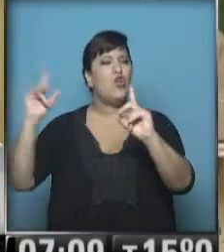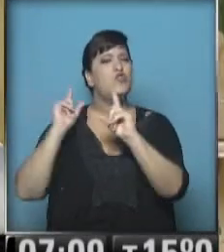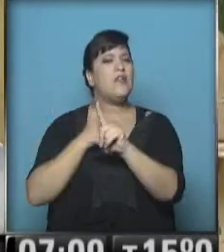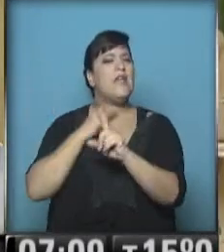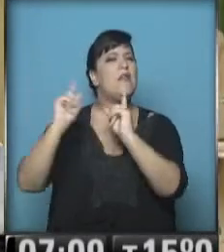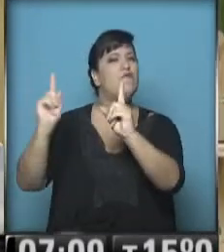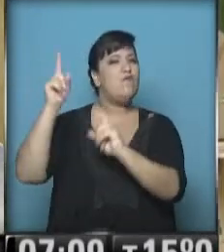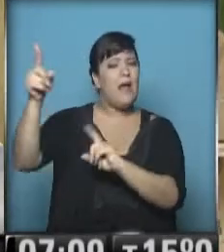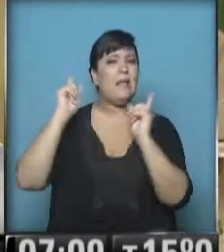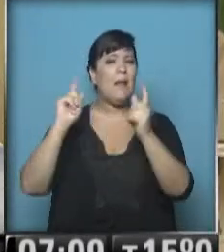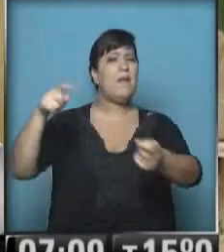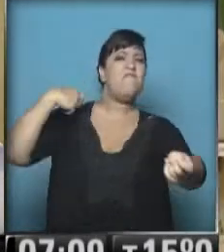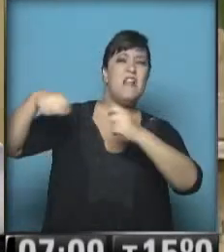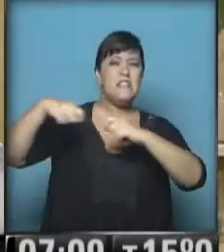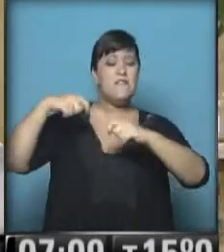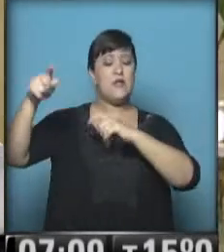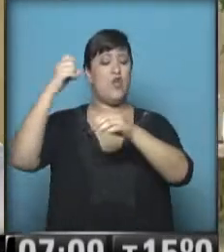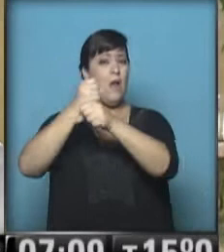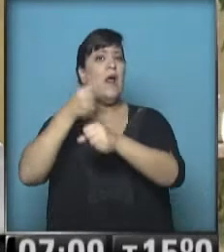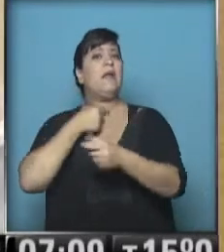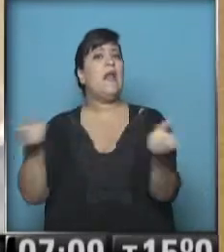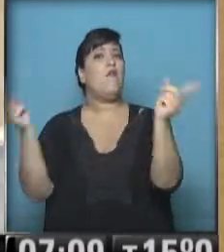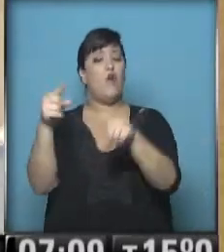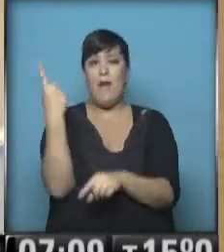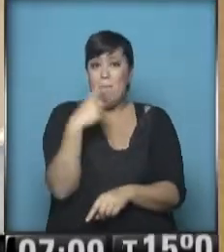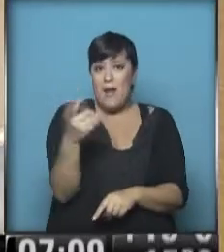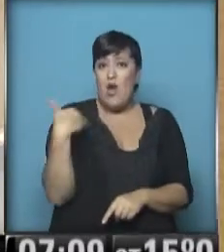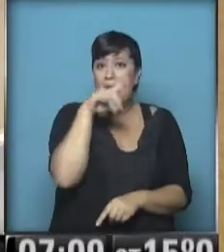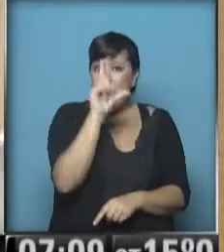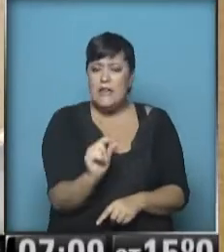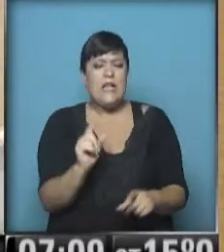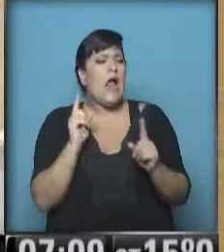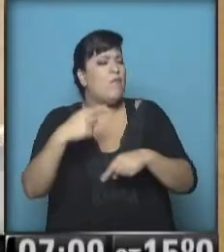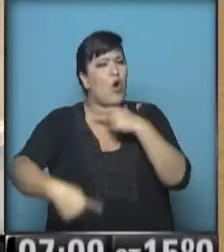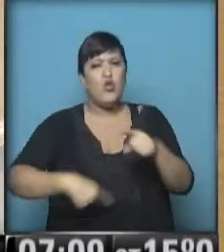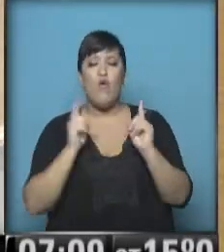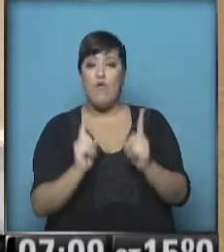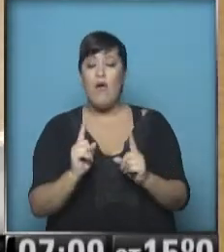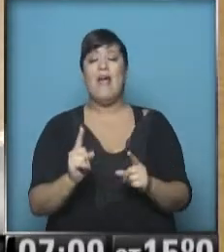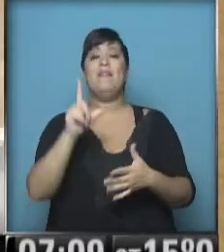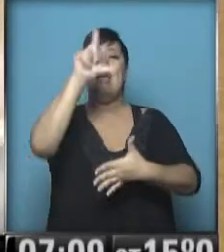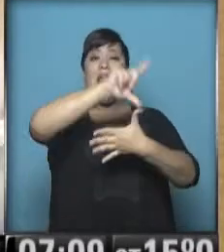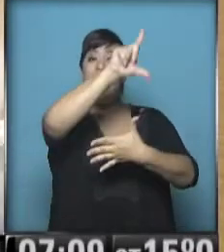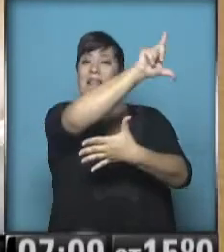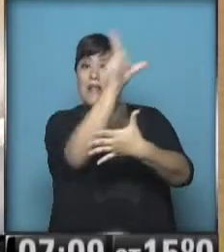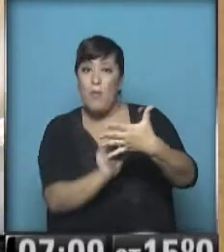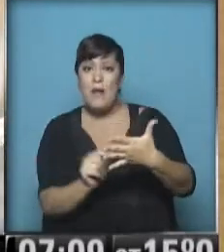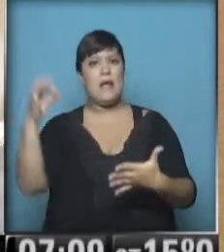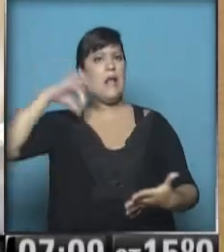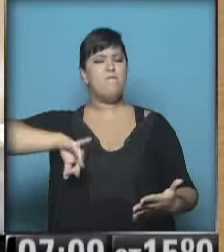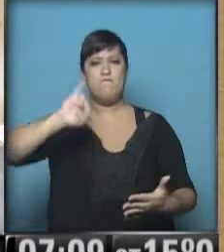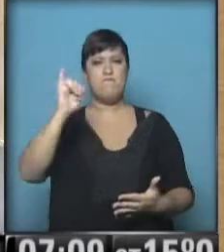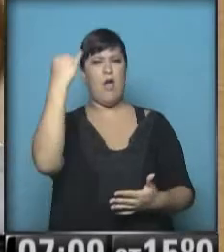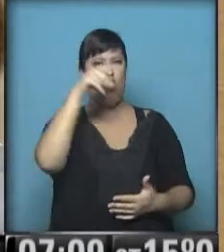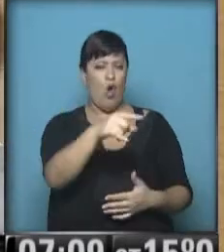flexibilización laboral. Bueno, Argentina sigue teniendo el salario mejor pago de toda América Latina. Claro,